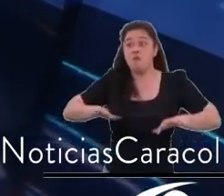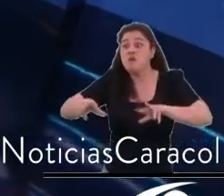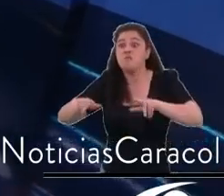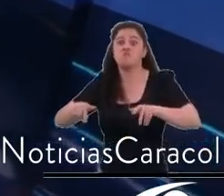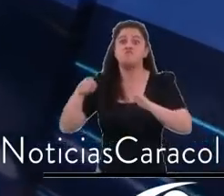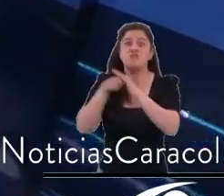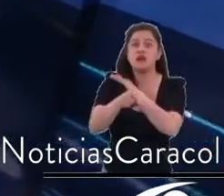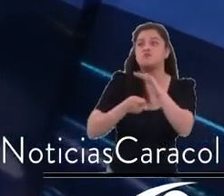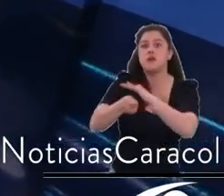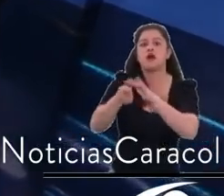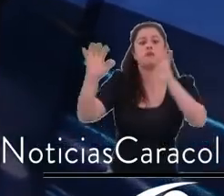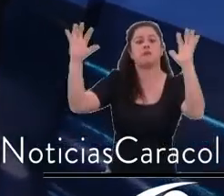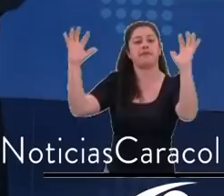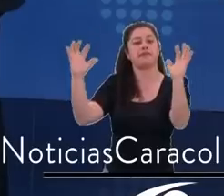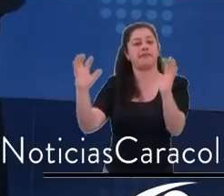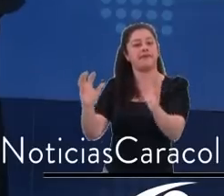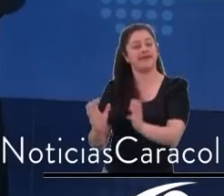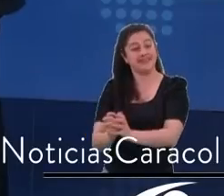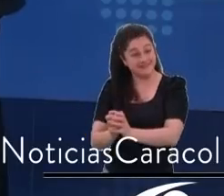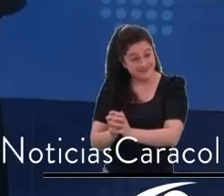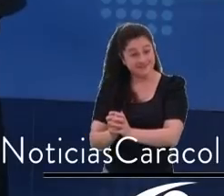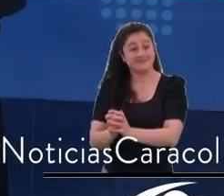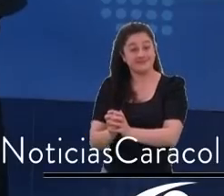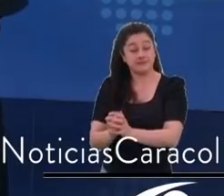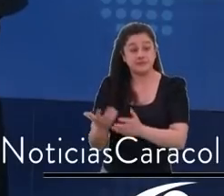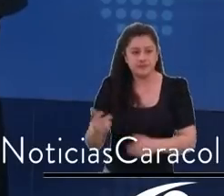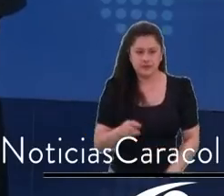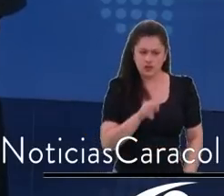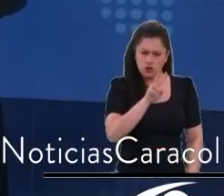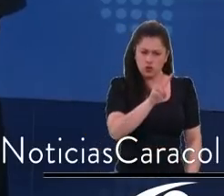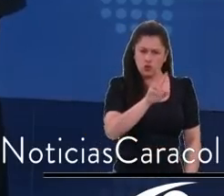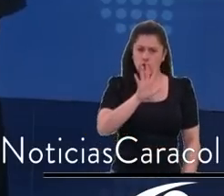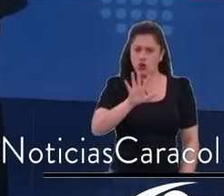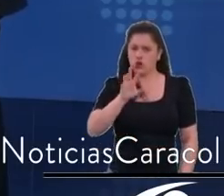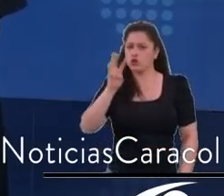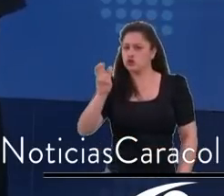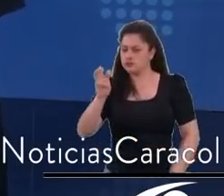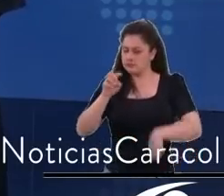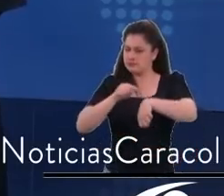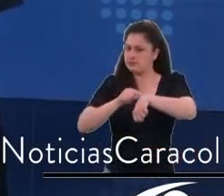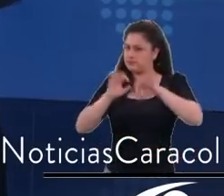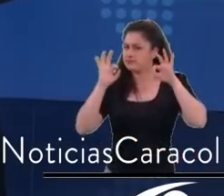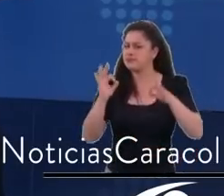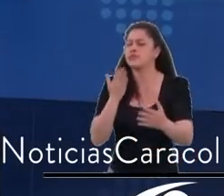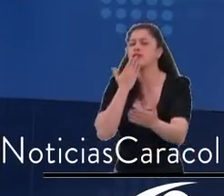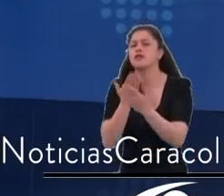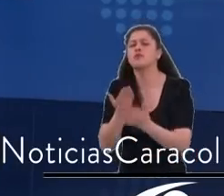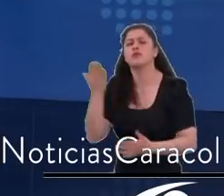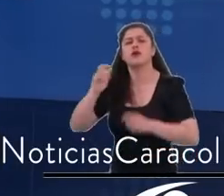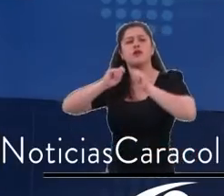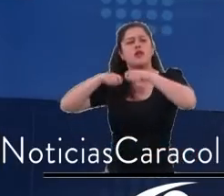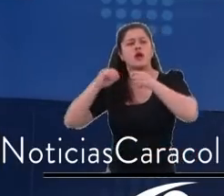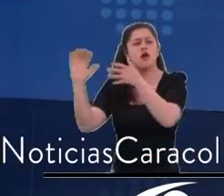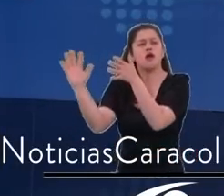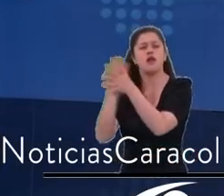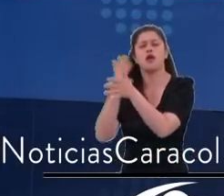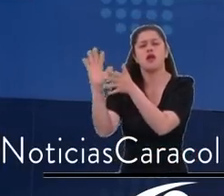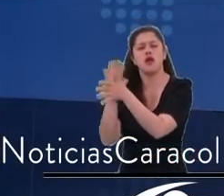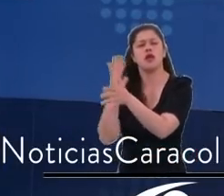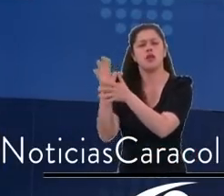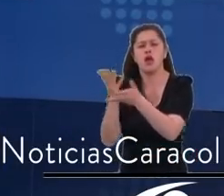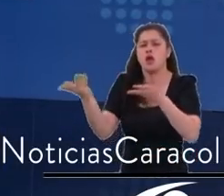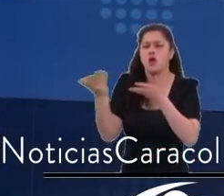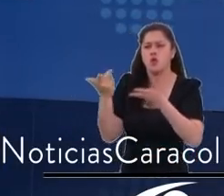.58, alcaldesa, muchísimas gracias por estar aquí en Noticias Caracol, por pasar al tablero, por resolver todas estas dudas en torno a lo que va a ser este plan de